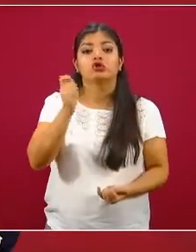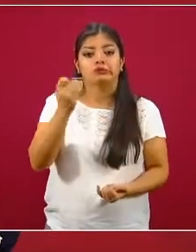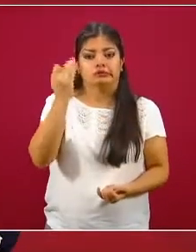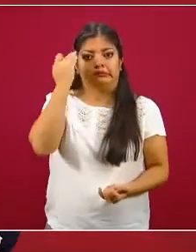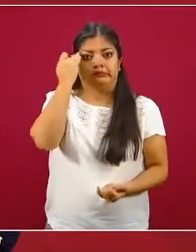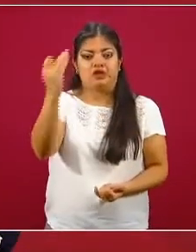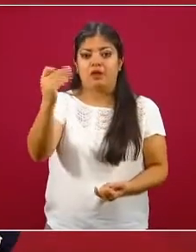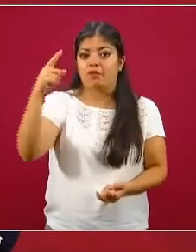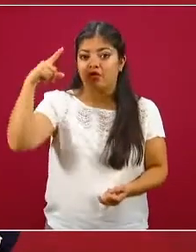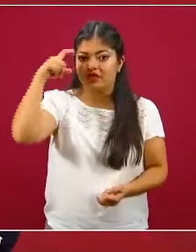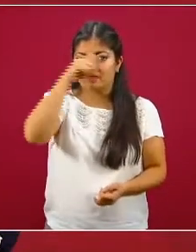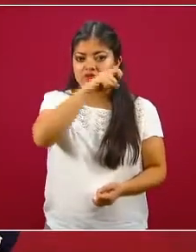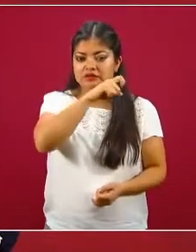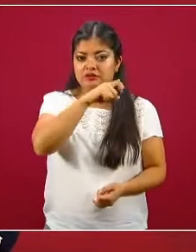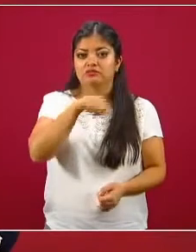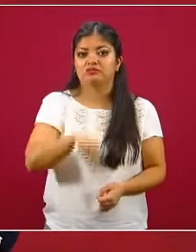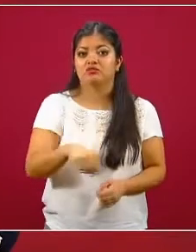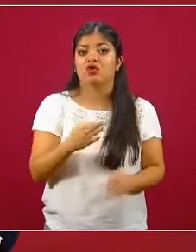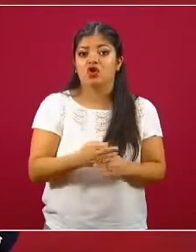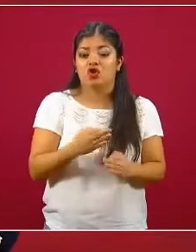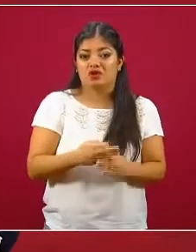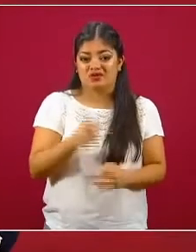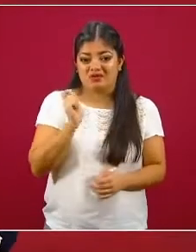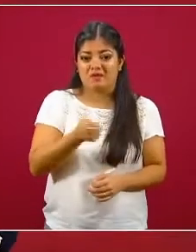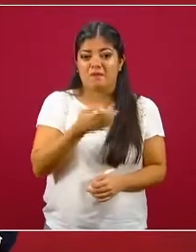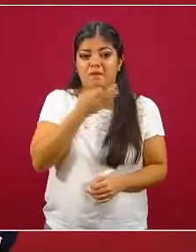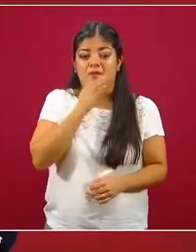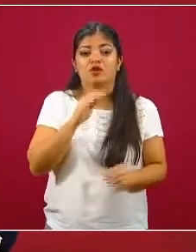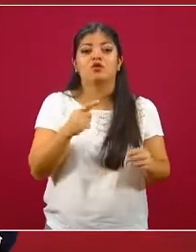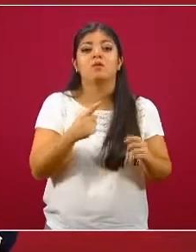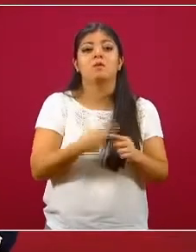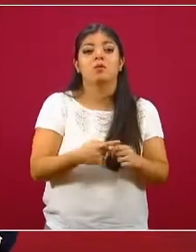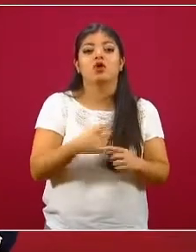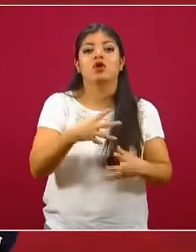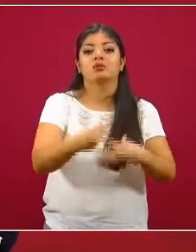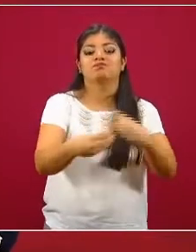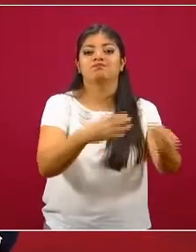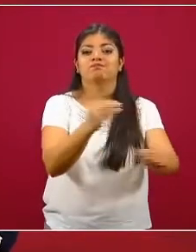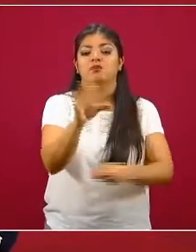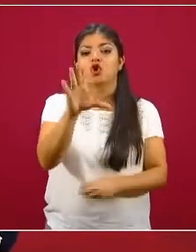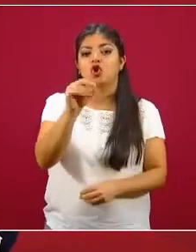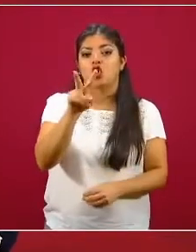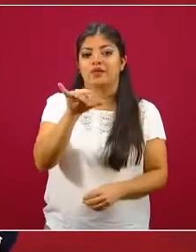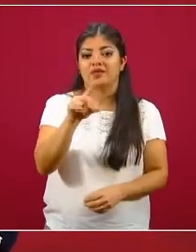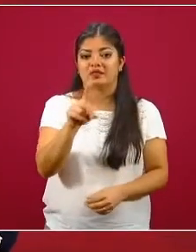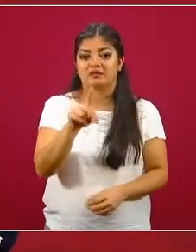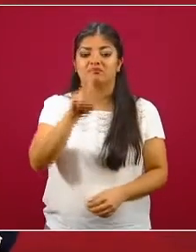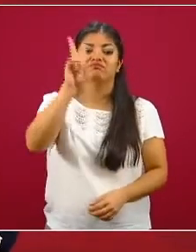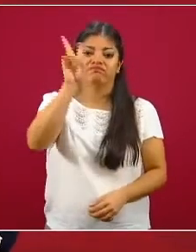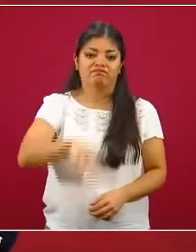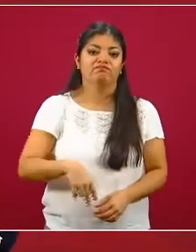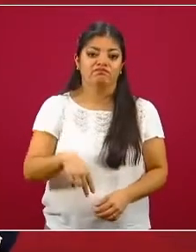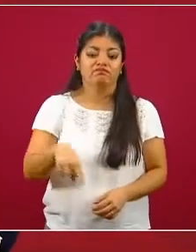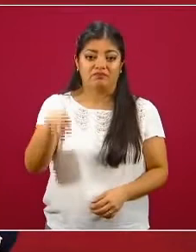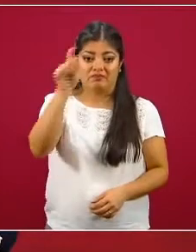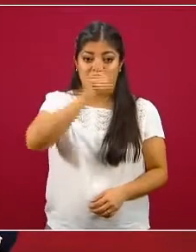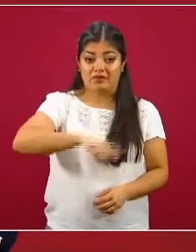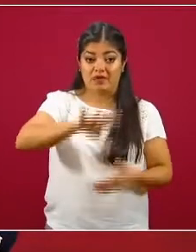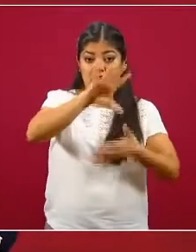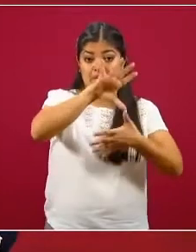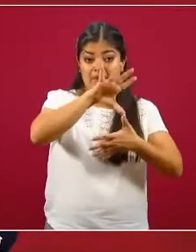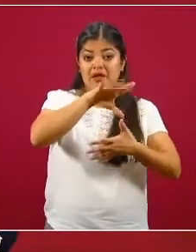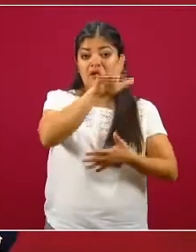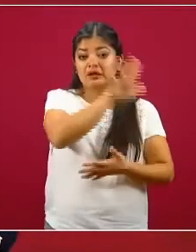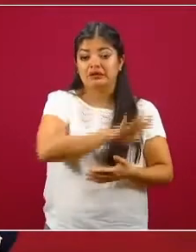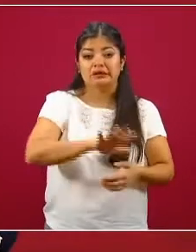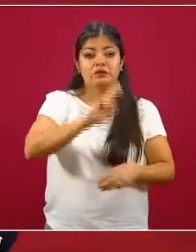complejos y desafiantes como es el que vivimos hoy por la epidemia de COVID, de la cual, lamentablemente, las Américas es hoy el